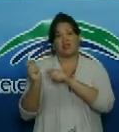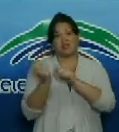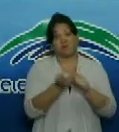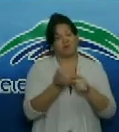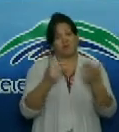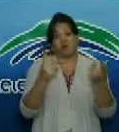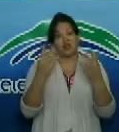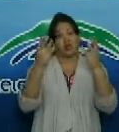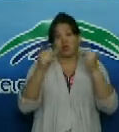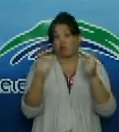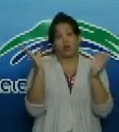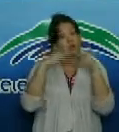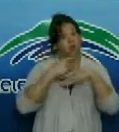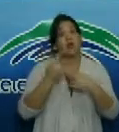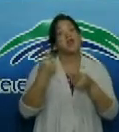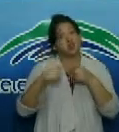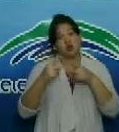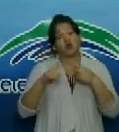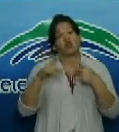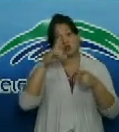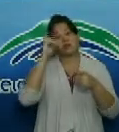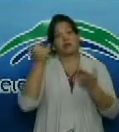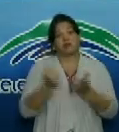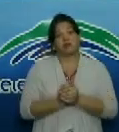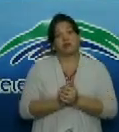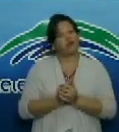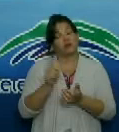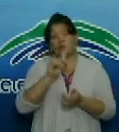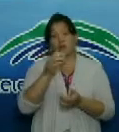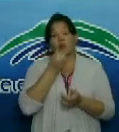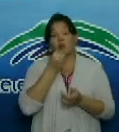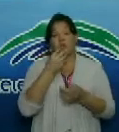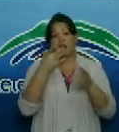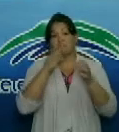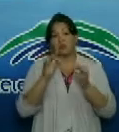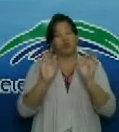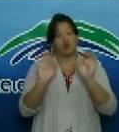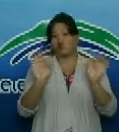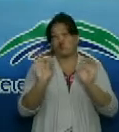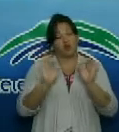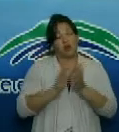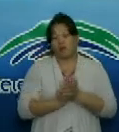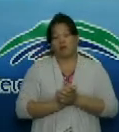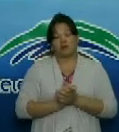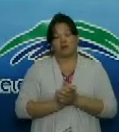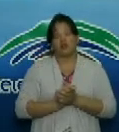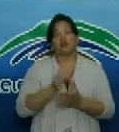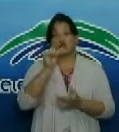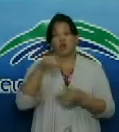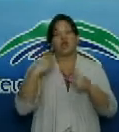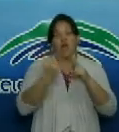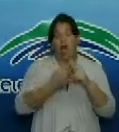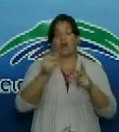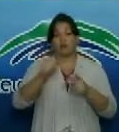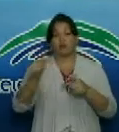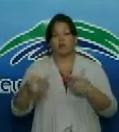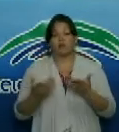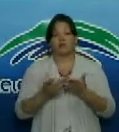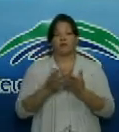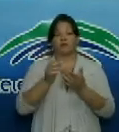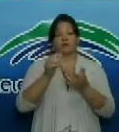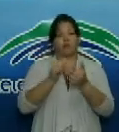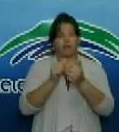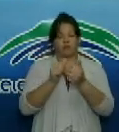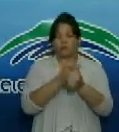yo creo que hay que ser categórico y me alegró lo de las escuelas porque los profesores sabes que se estaban quejando los profesores los entrenadores deportivos